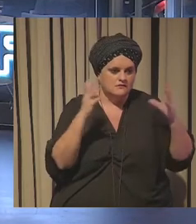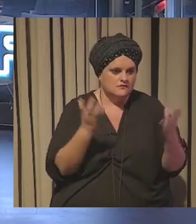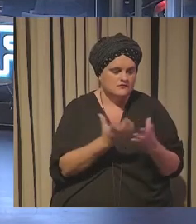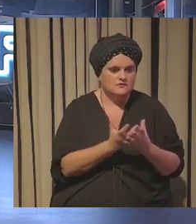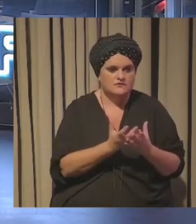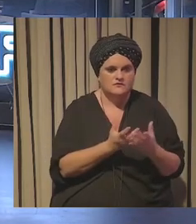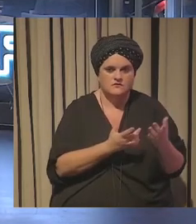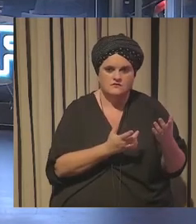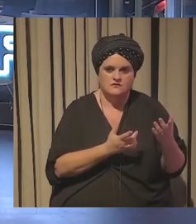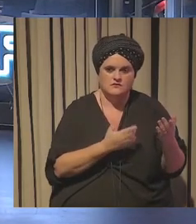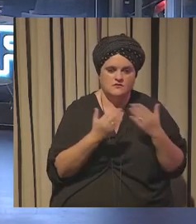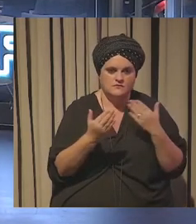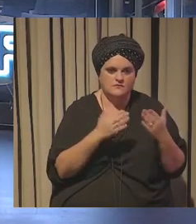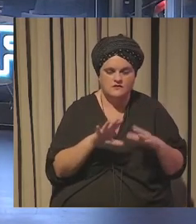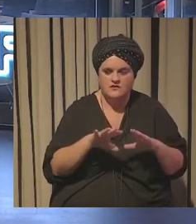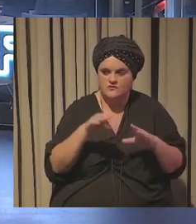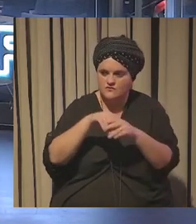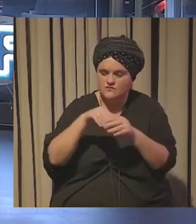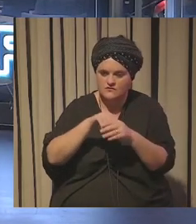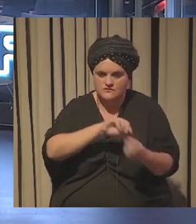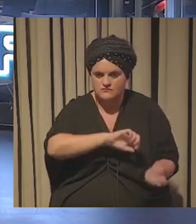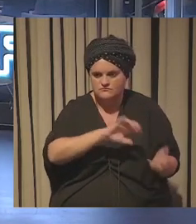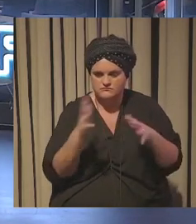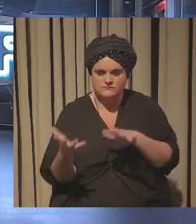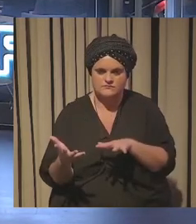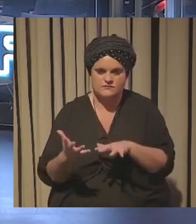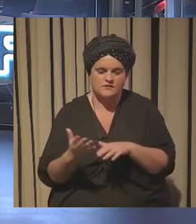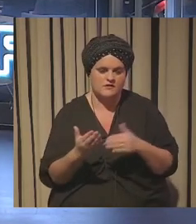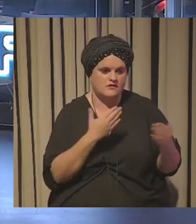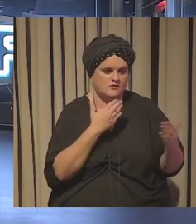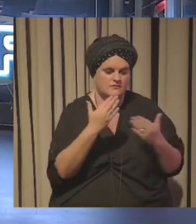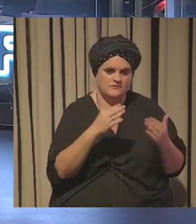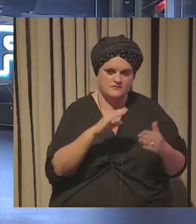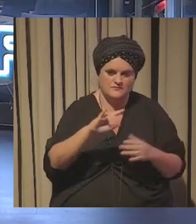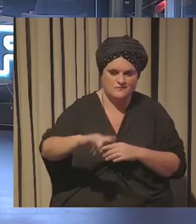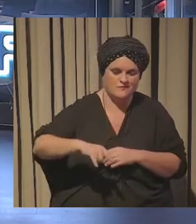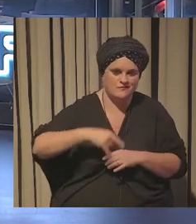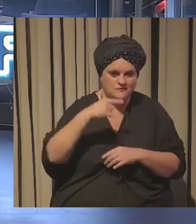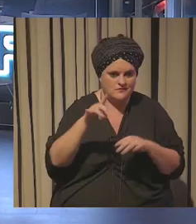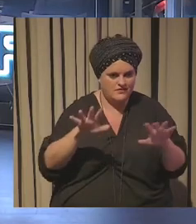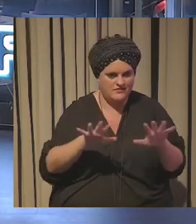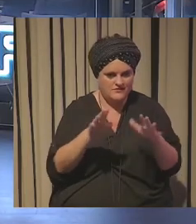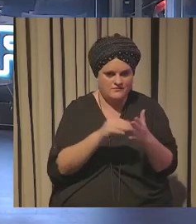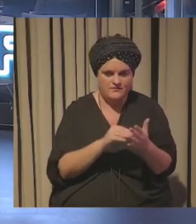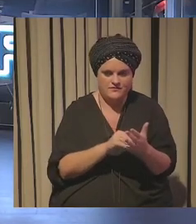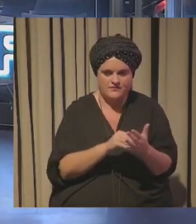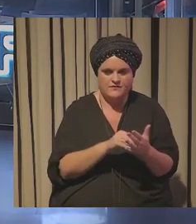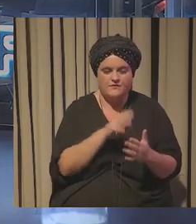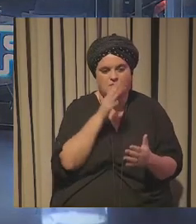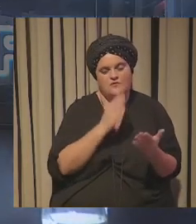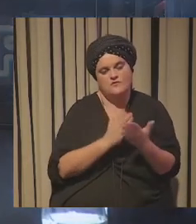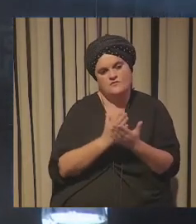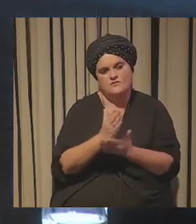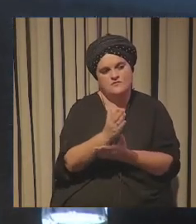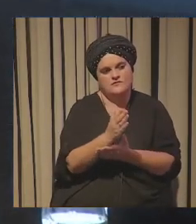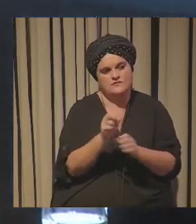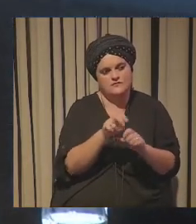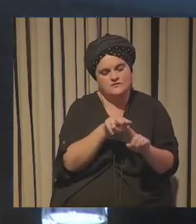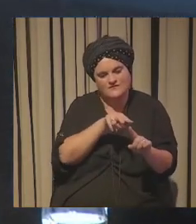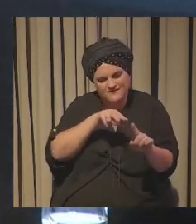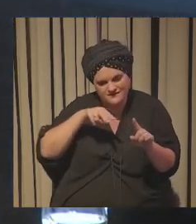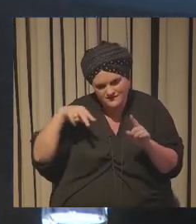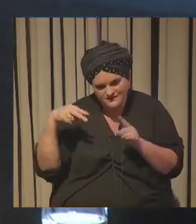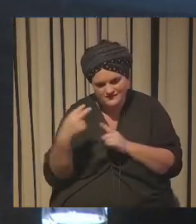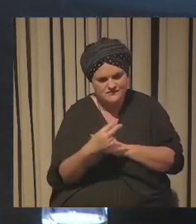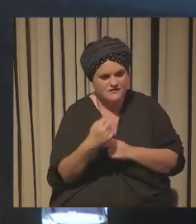conversación al mundo de los contenidos es como que el tema de conversación se multiplica por diez porque las tendencias se pueden ver desde muchos puntos de